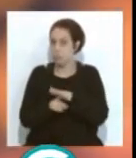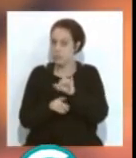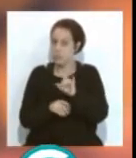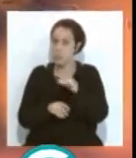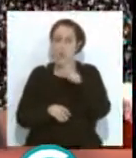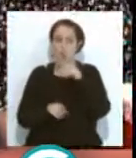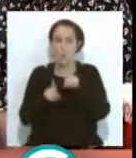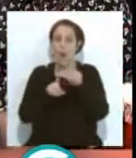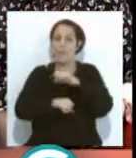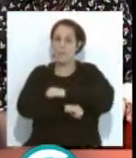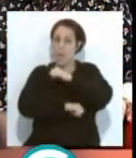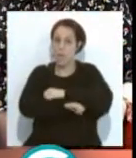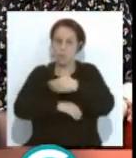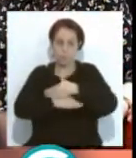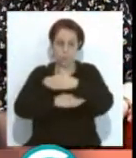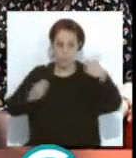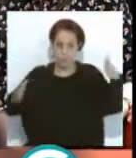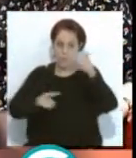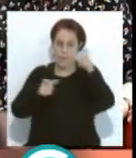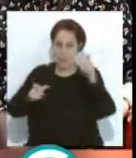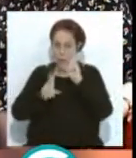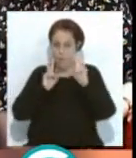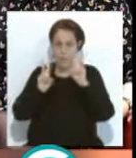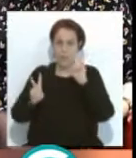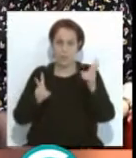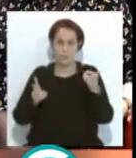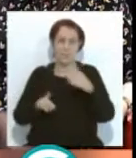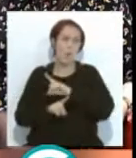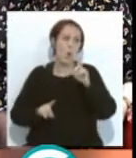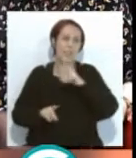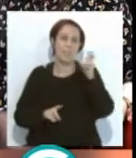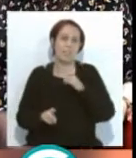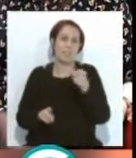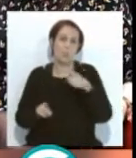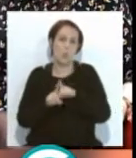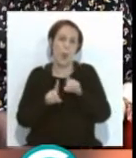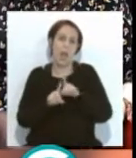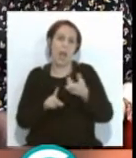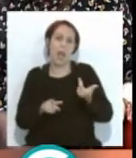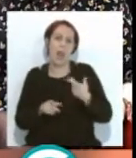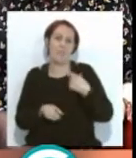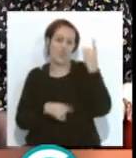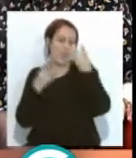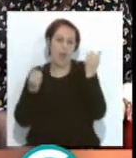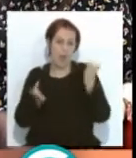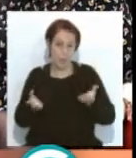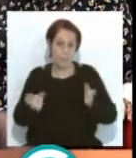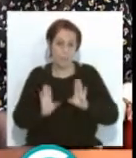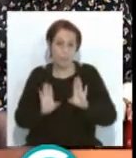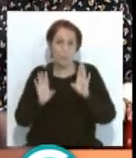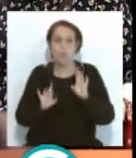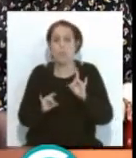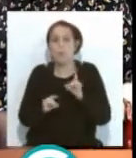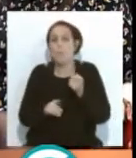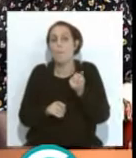ventana también que se abre y que la gente lo ve y dice, oye, tampoco se puede venir en plan Mabarracho, pero sí es verdad que es un